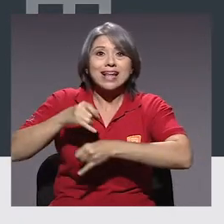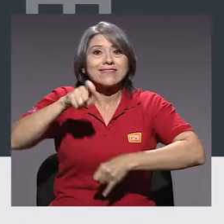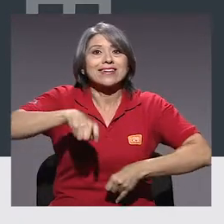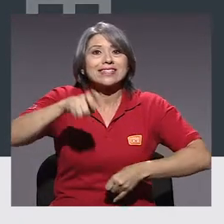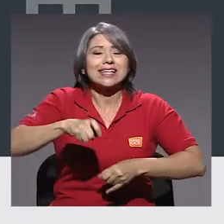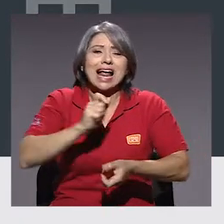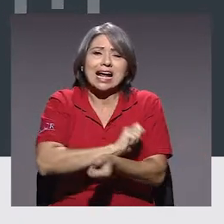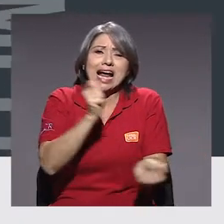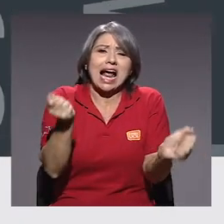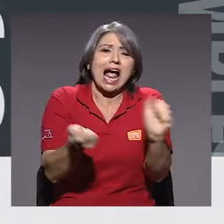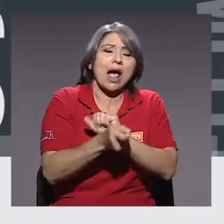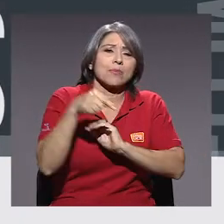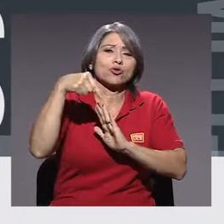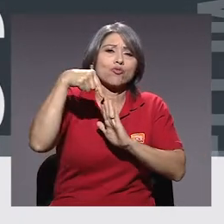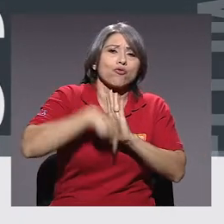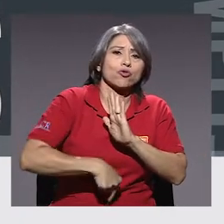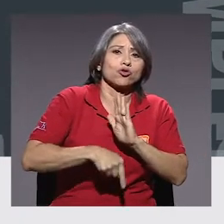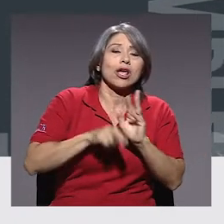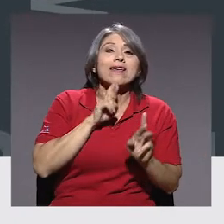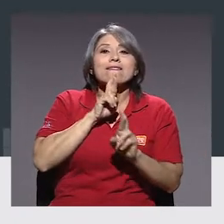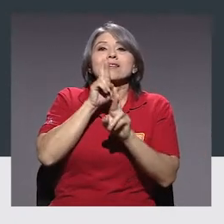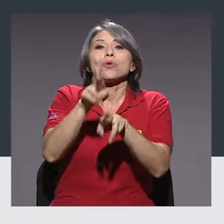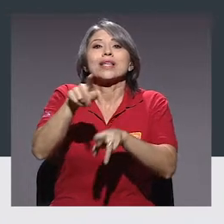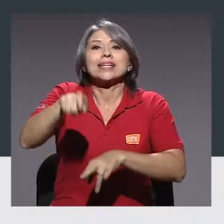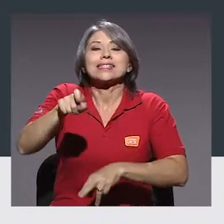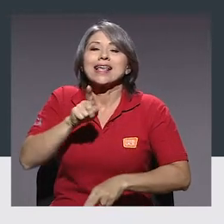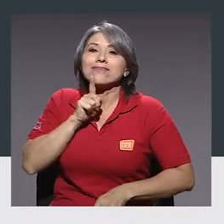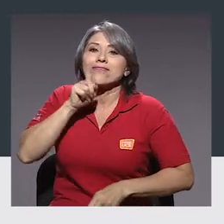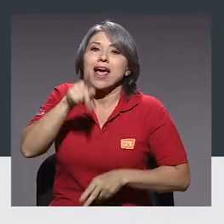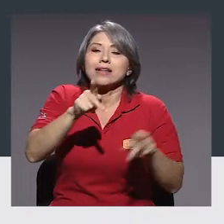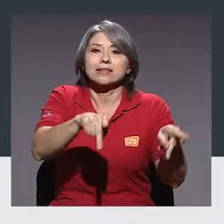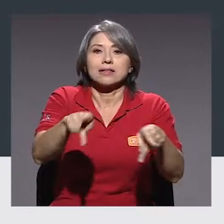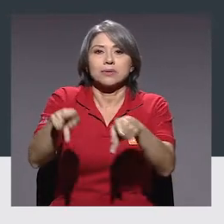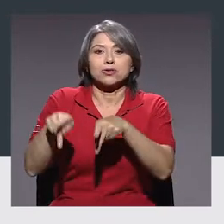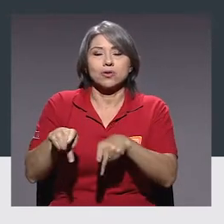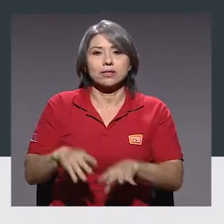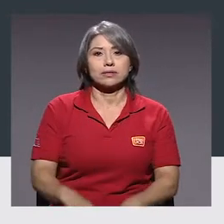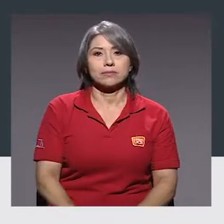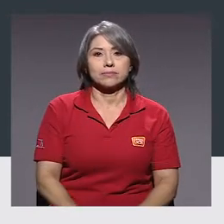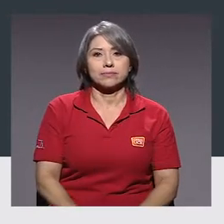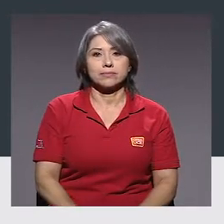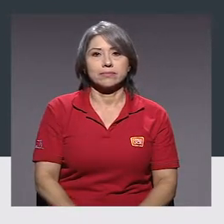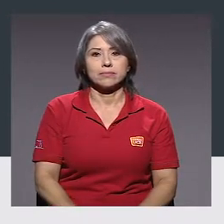institucionalidad requiere de cambios profundos que respondan a las necesidades reales de las personas.